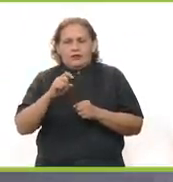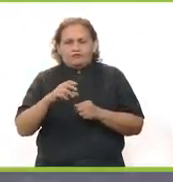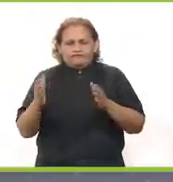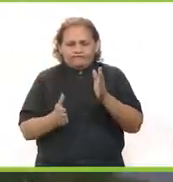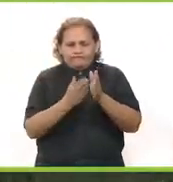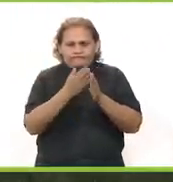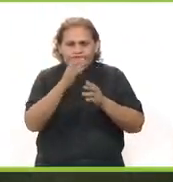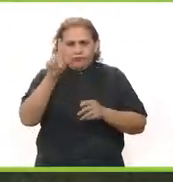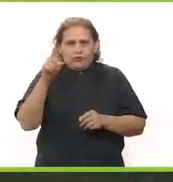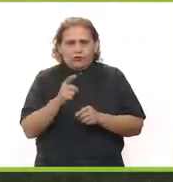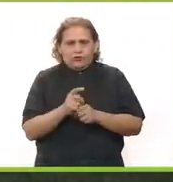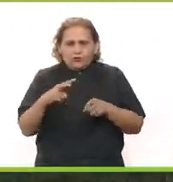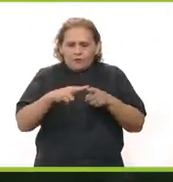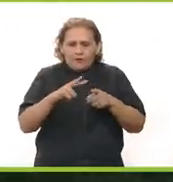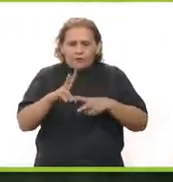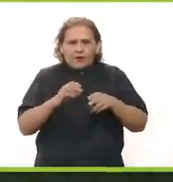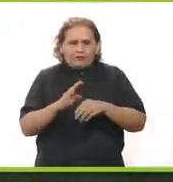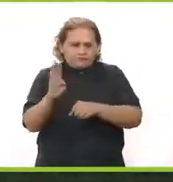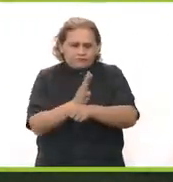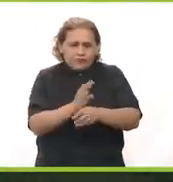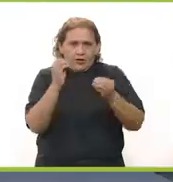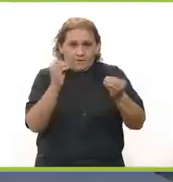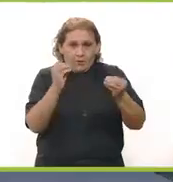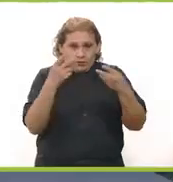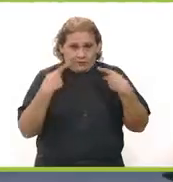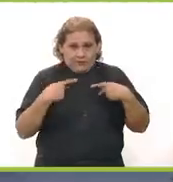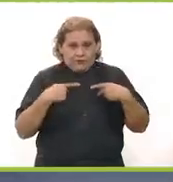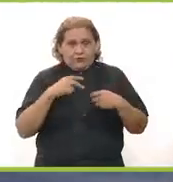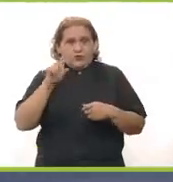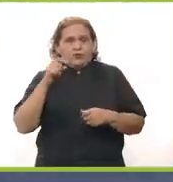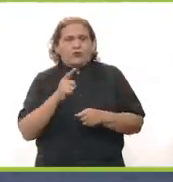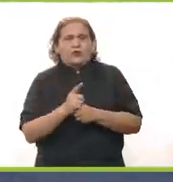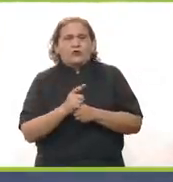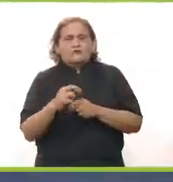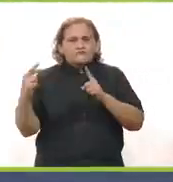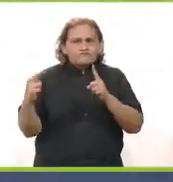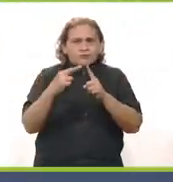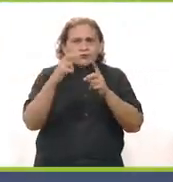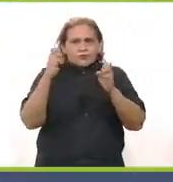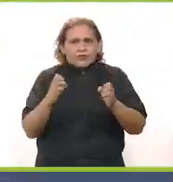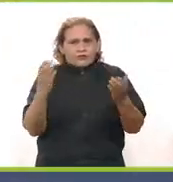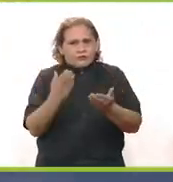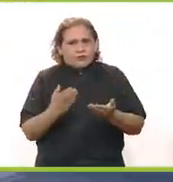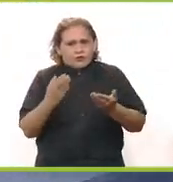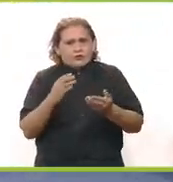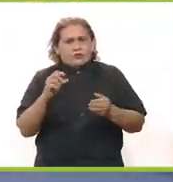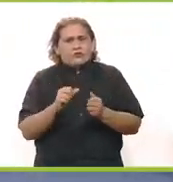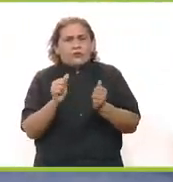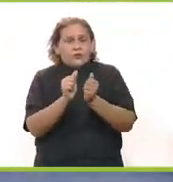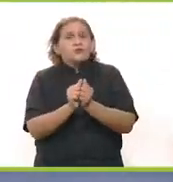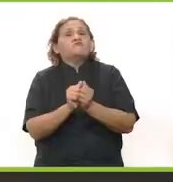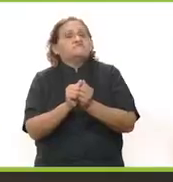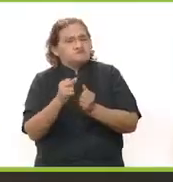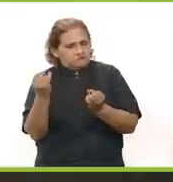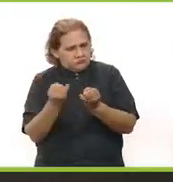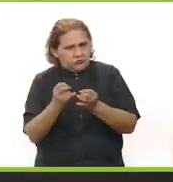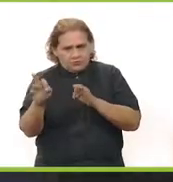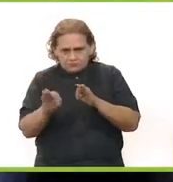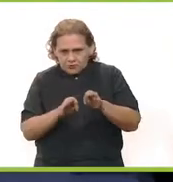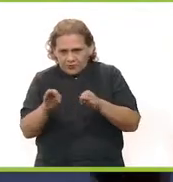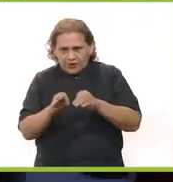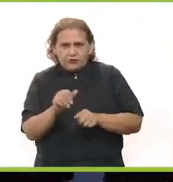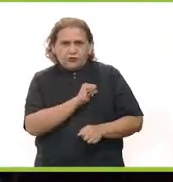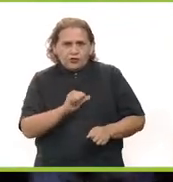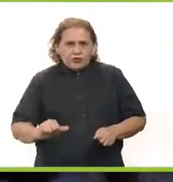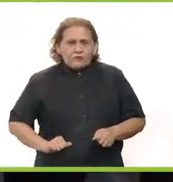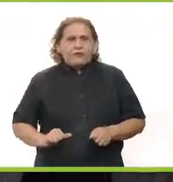la Colonia Cámara de la Construcción. Entonces es un parque que va a beneficiar a muchísima gente. También es un proyecto que estamos impulsando junto con el Ayuntamiento